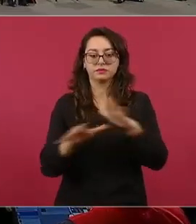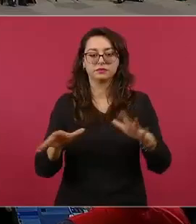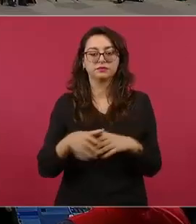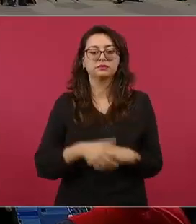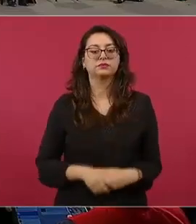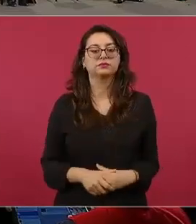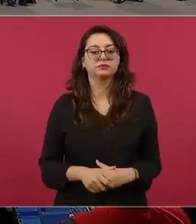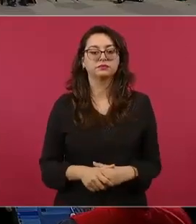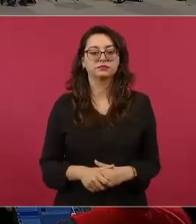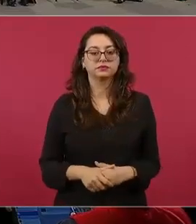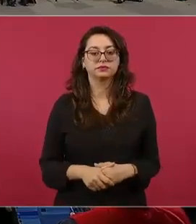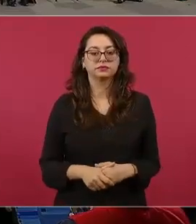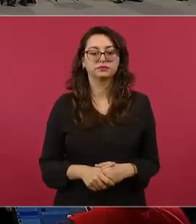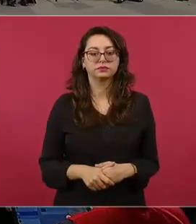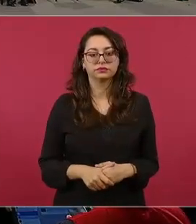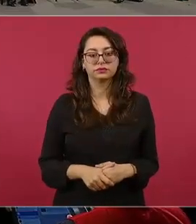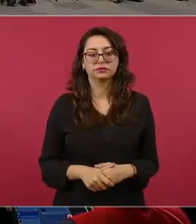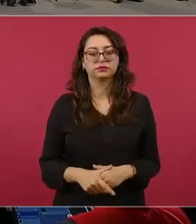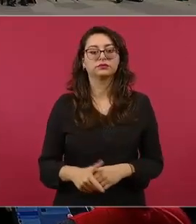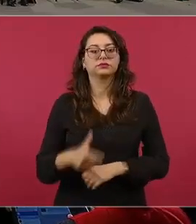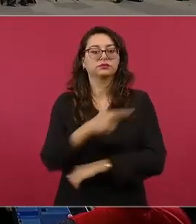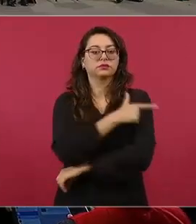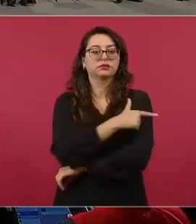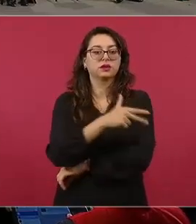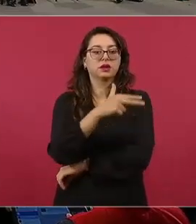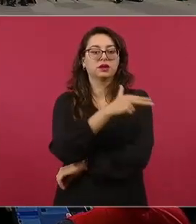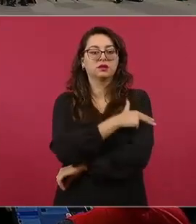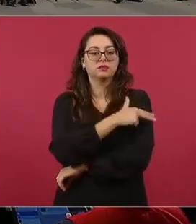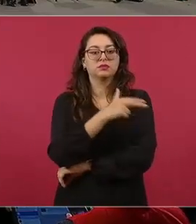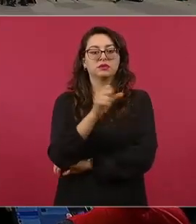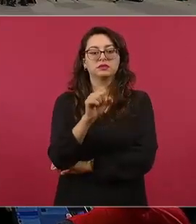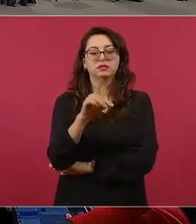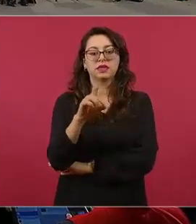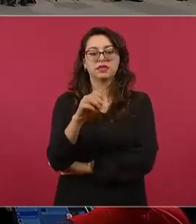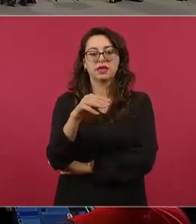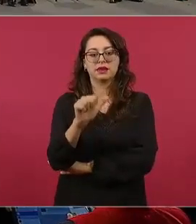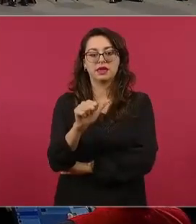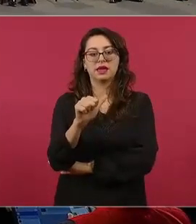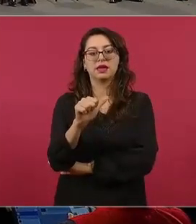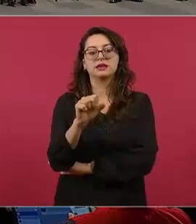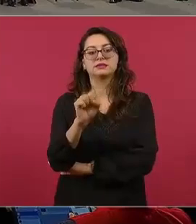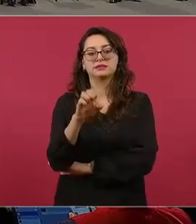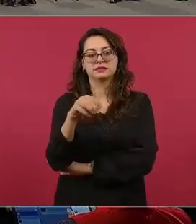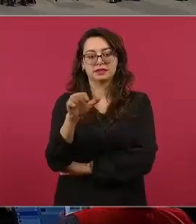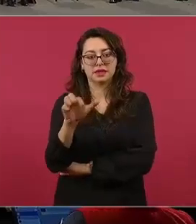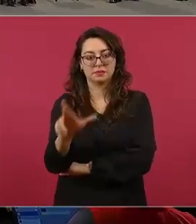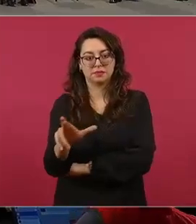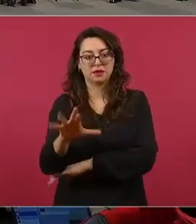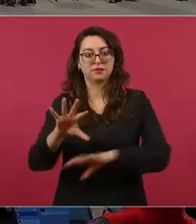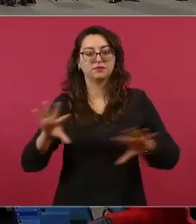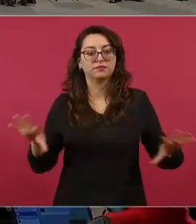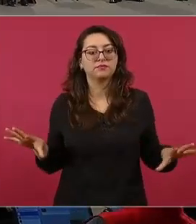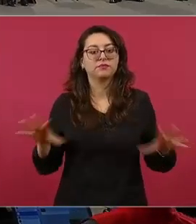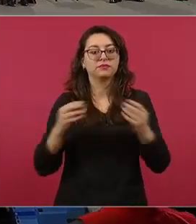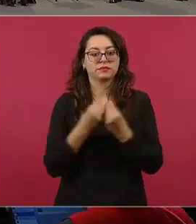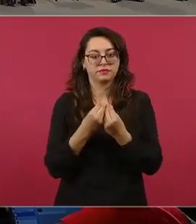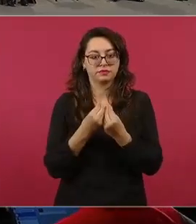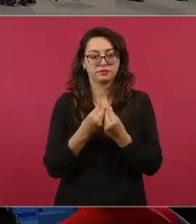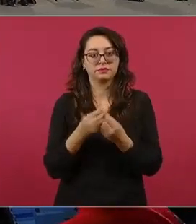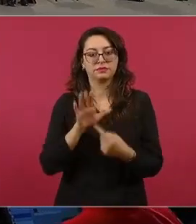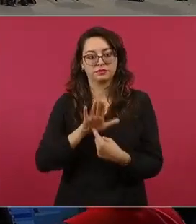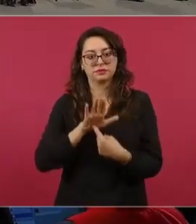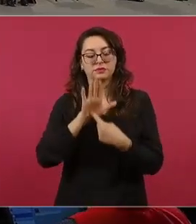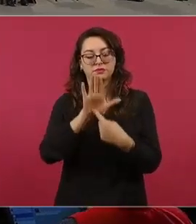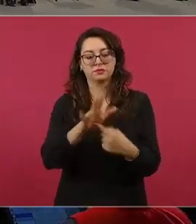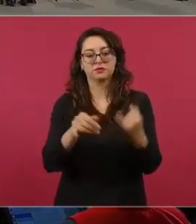efectivos de la Guardia Nacional y Fuerzas Armadas, 109 mil 281 elementos de la Guardia que